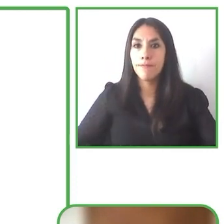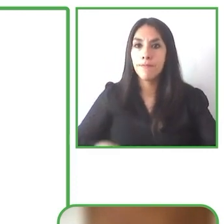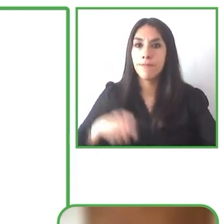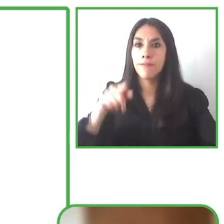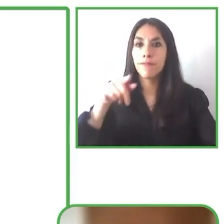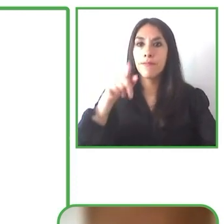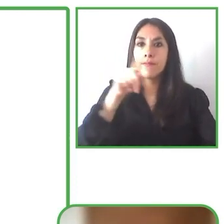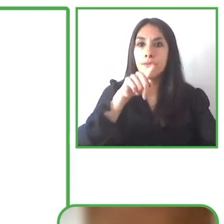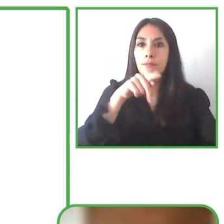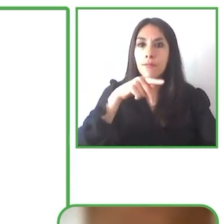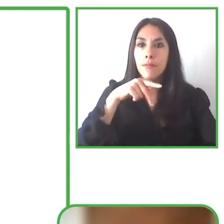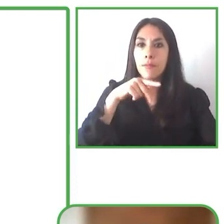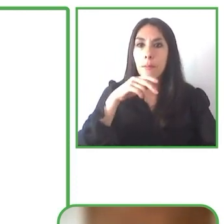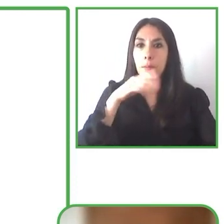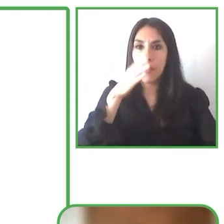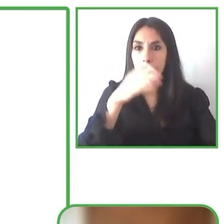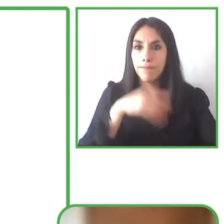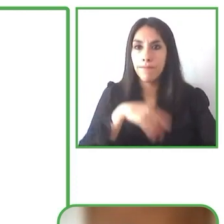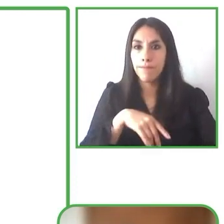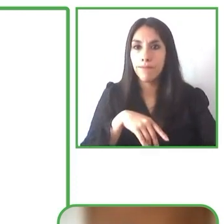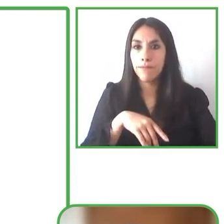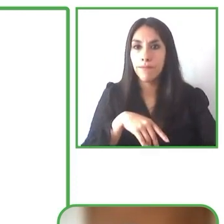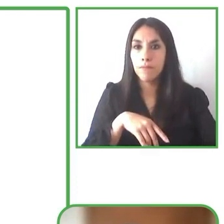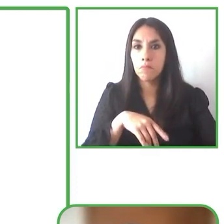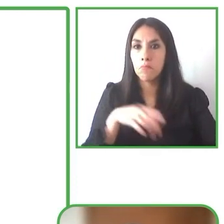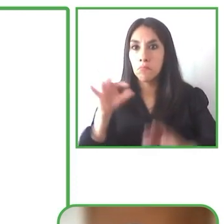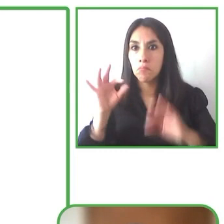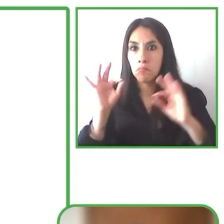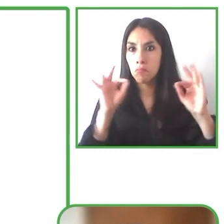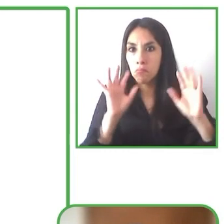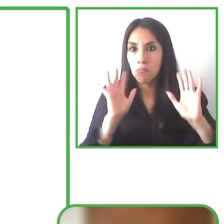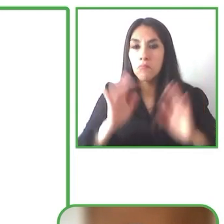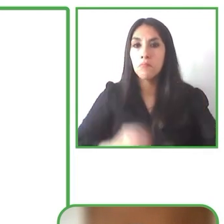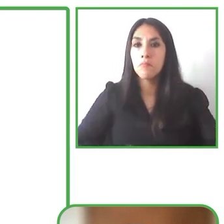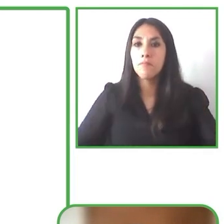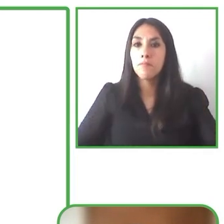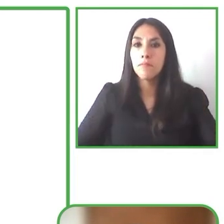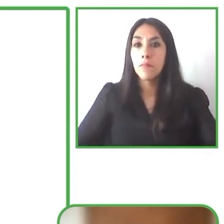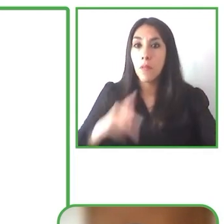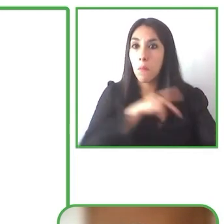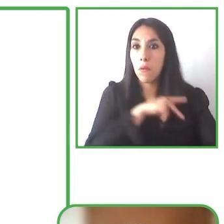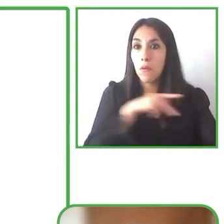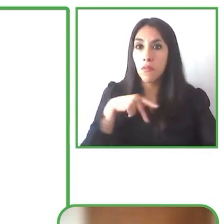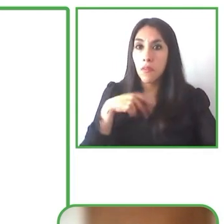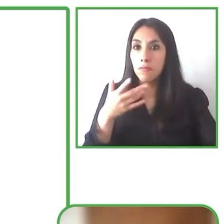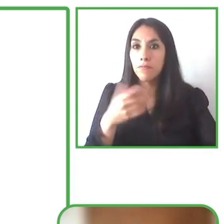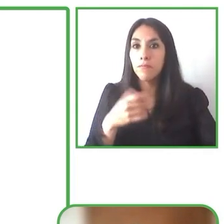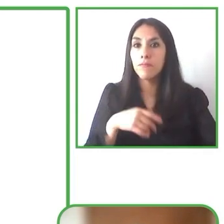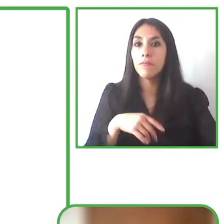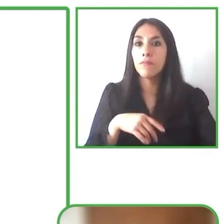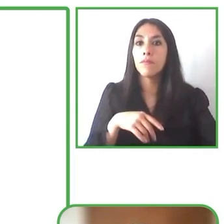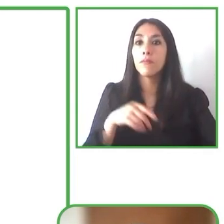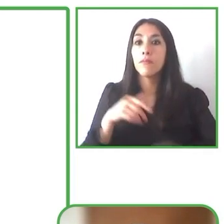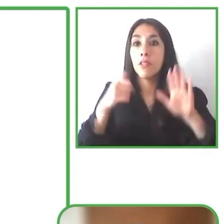lucro cuyo principal objetivo desde hace 16 años ha sido